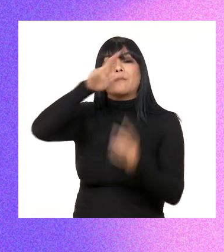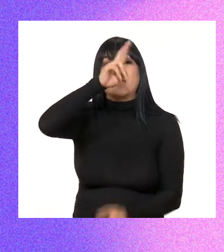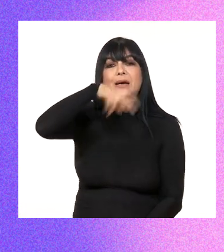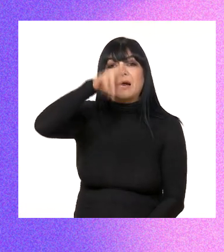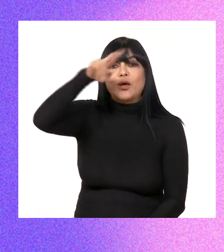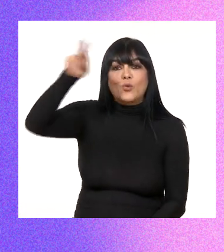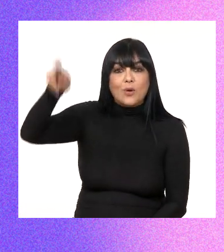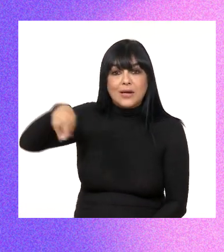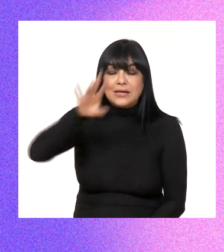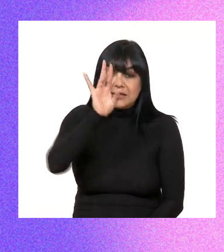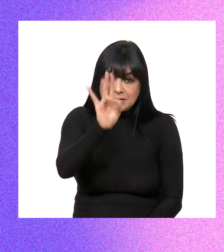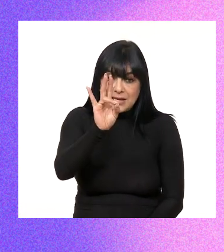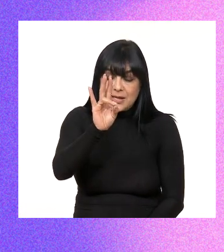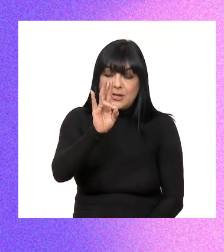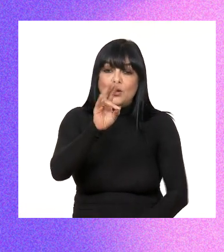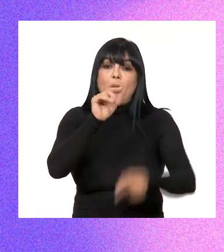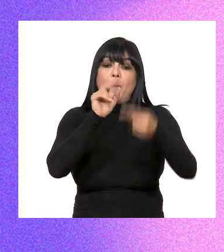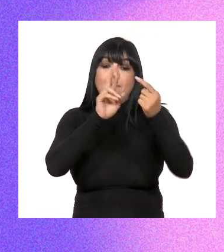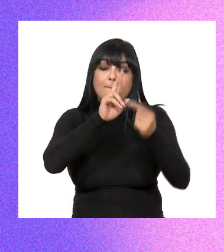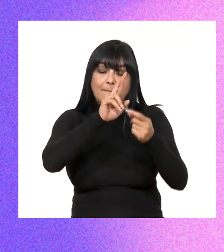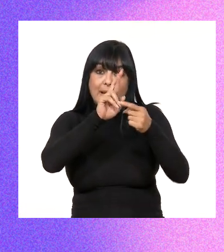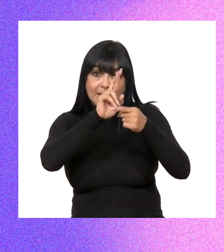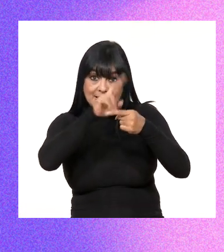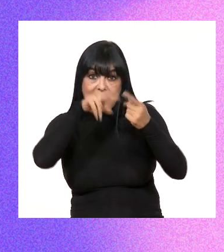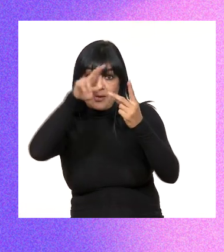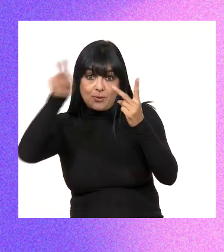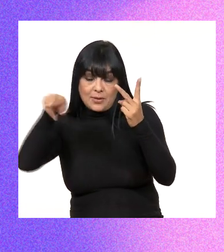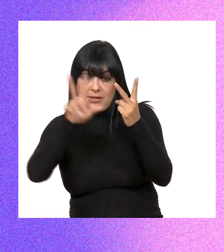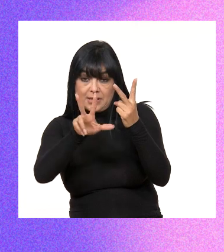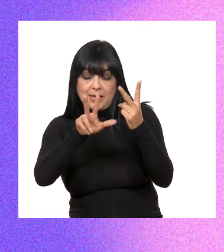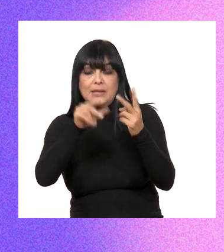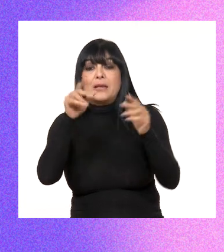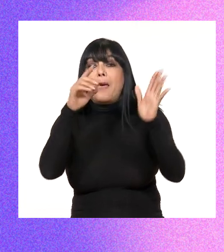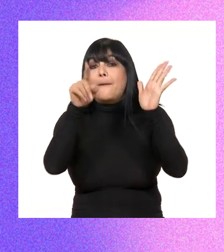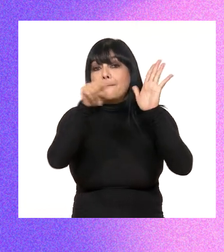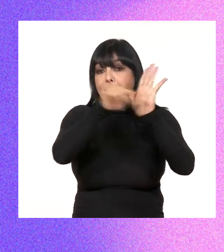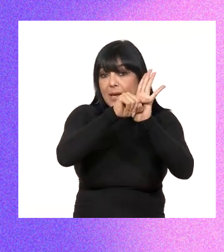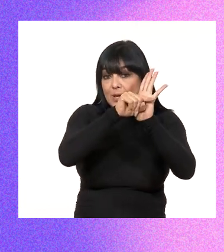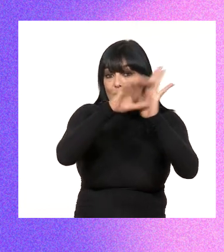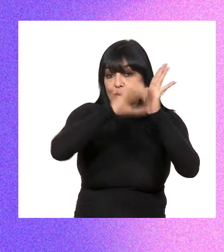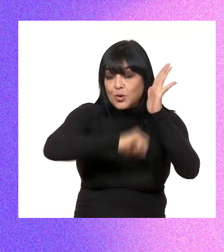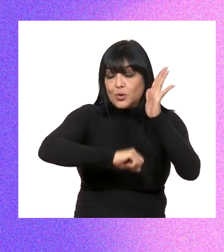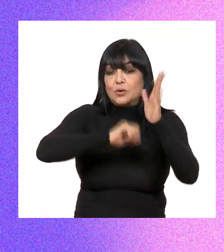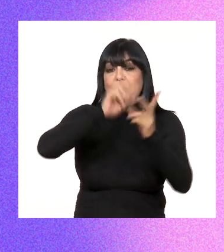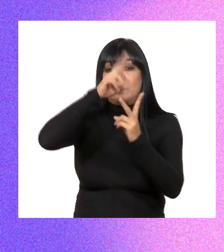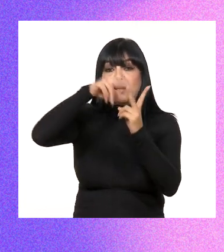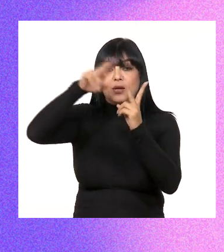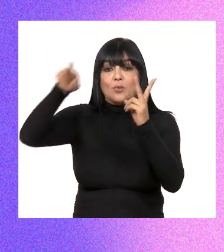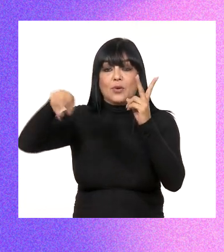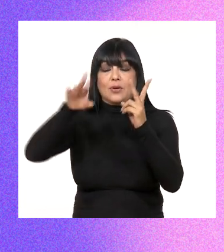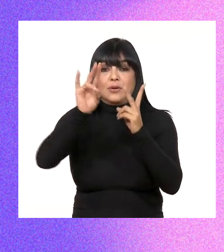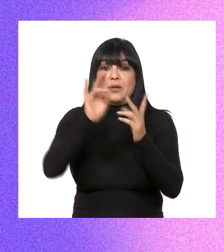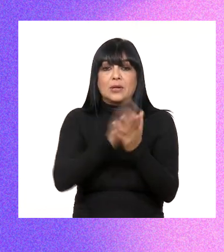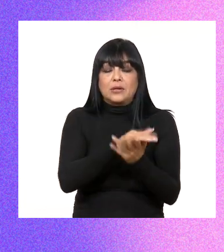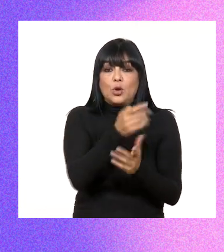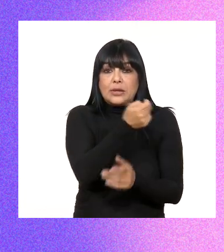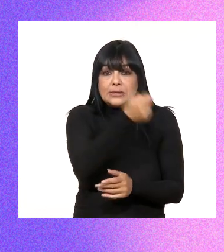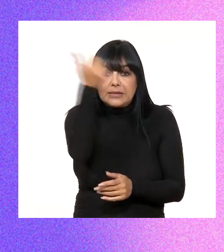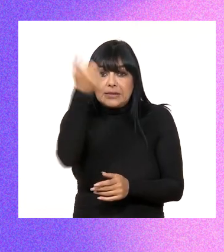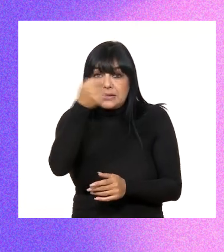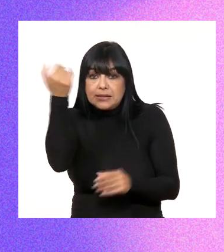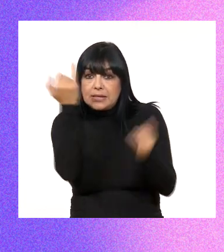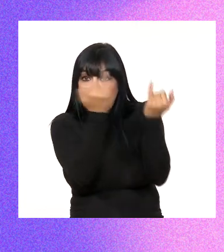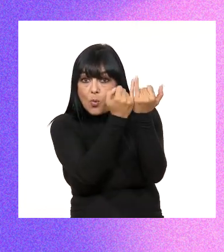cuadrada de 7 más la raíz cuadrada de 3 menos la raíz cuadrada de 7. Podemos simplificar esto eliminando los